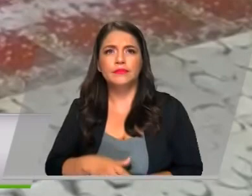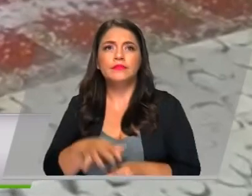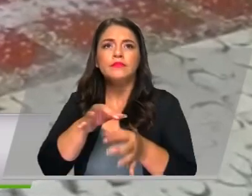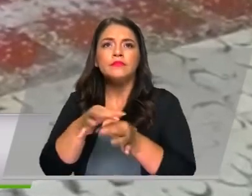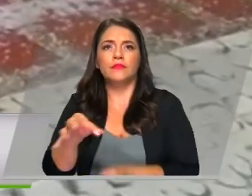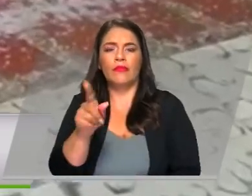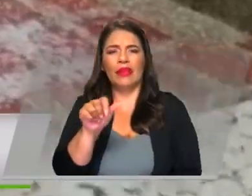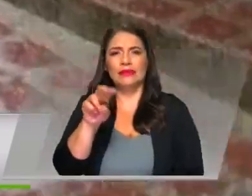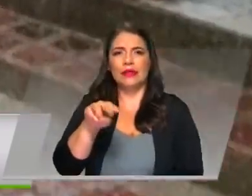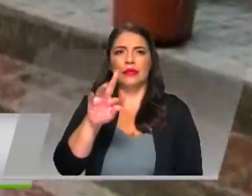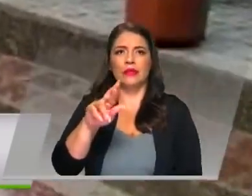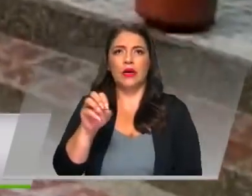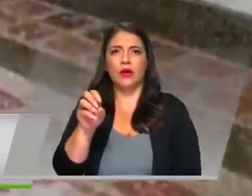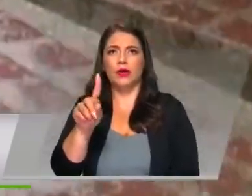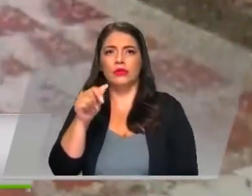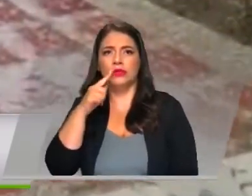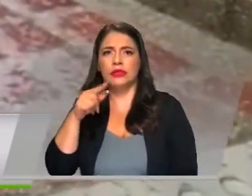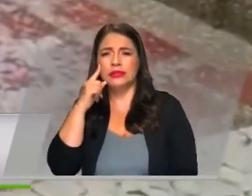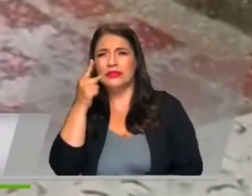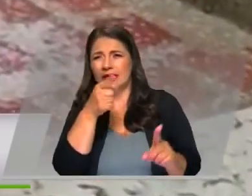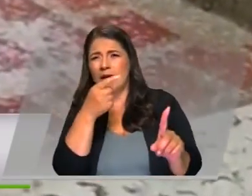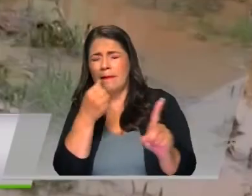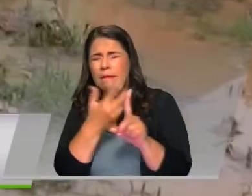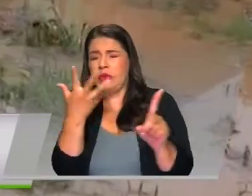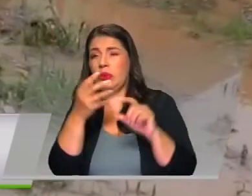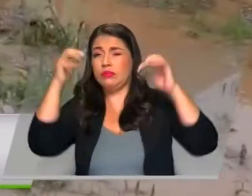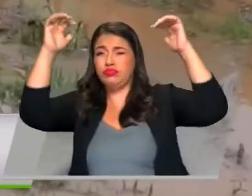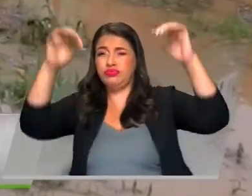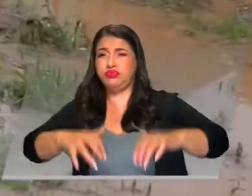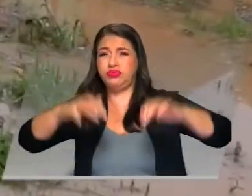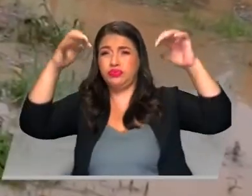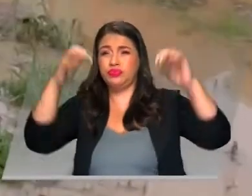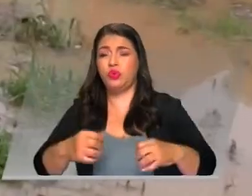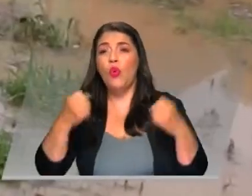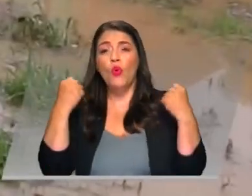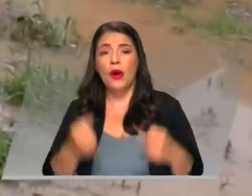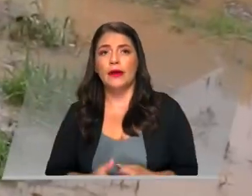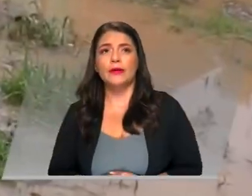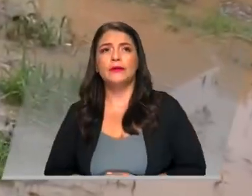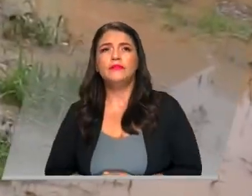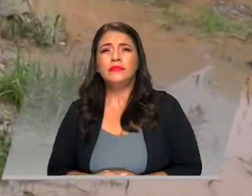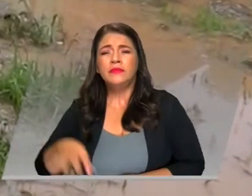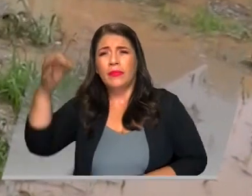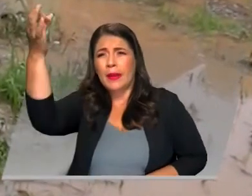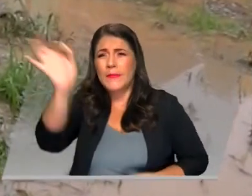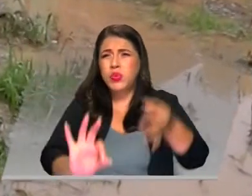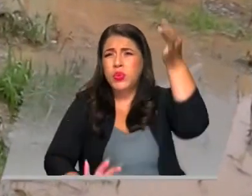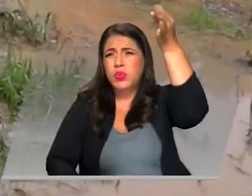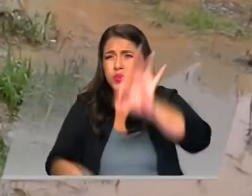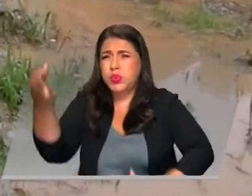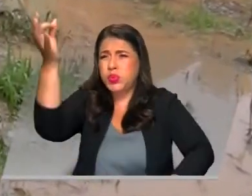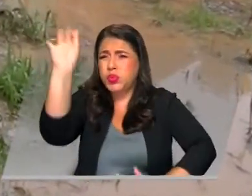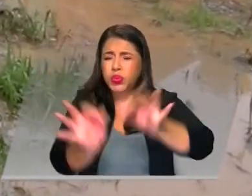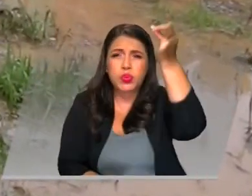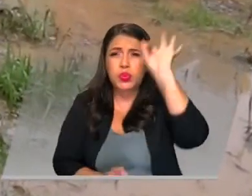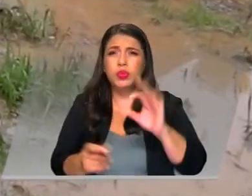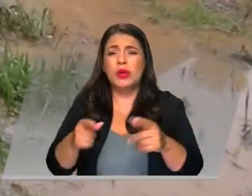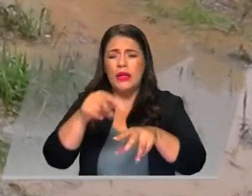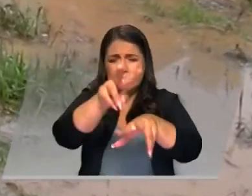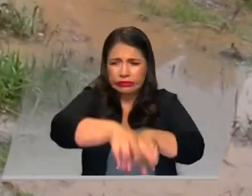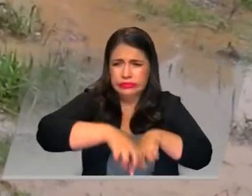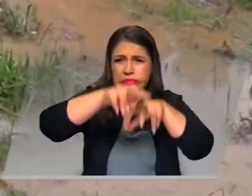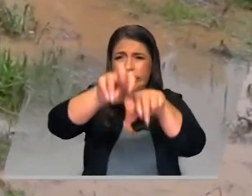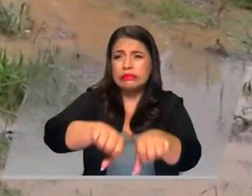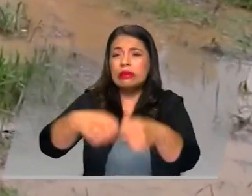Osos se sintió con más rigor el impacto de la temporada de lluvias. Una fuerte granizada causó estragos en cultivos y